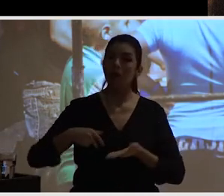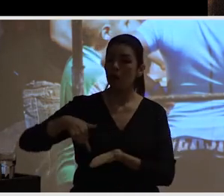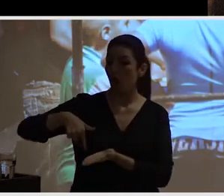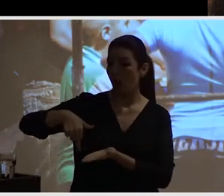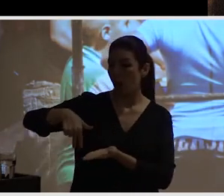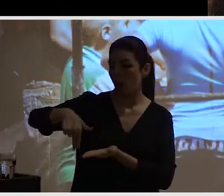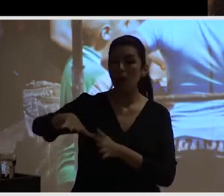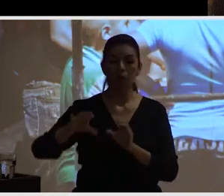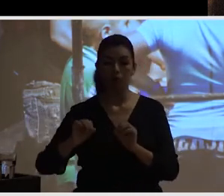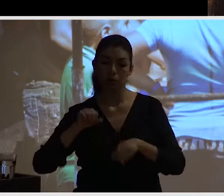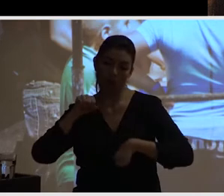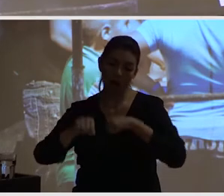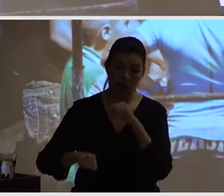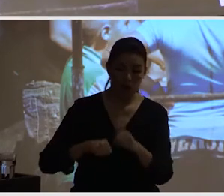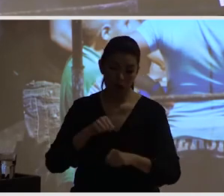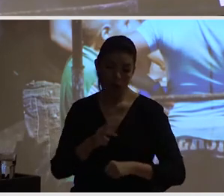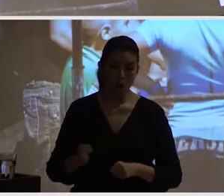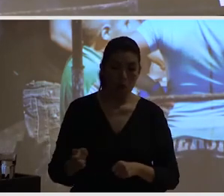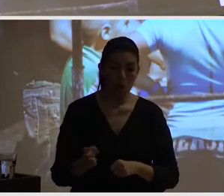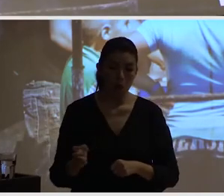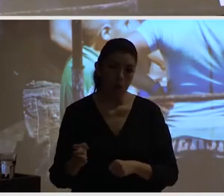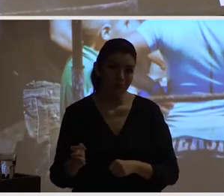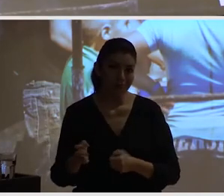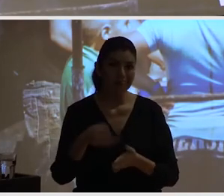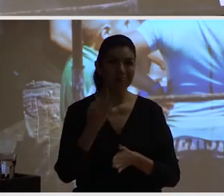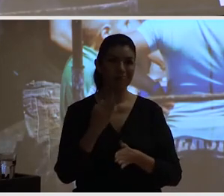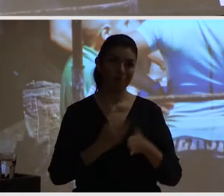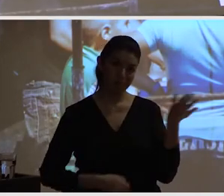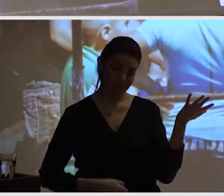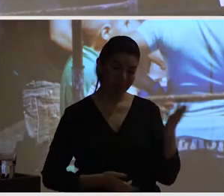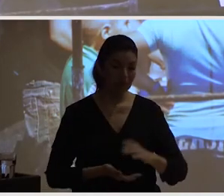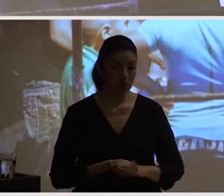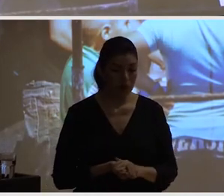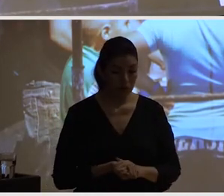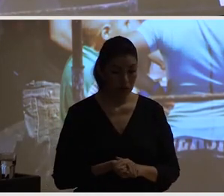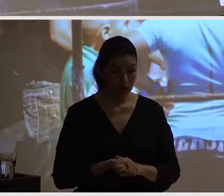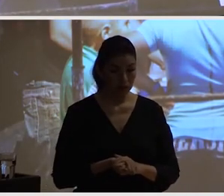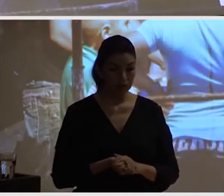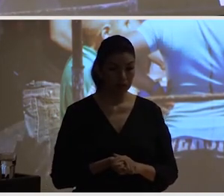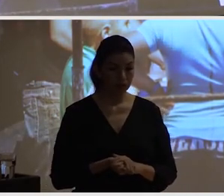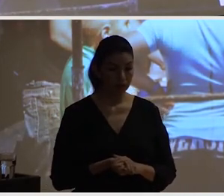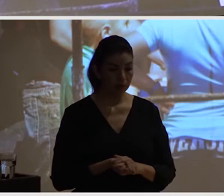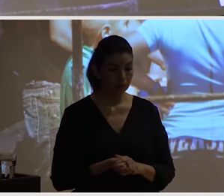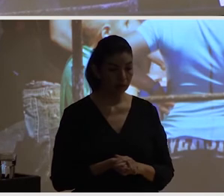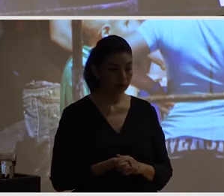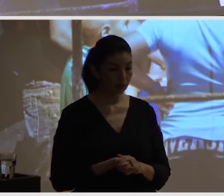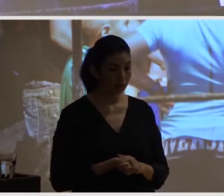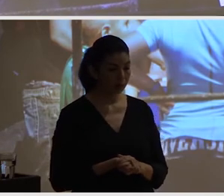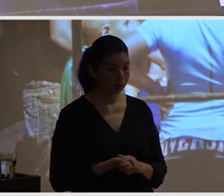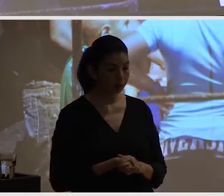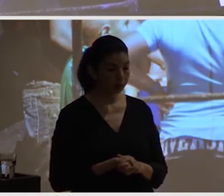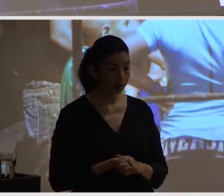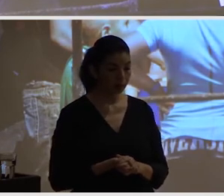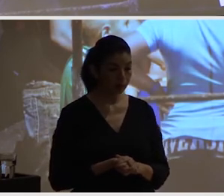que permite, digamos, casi como el alma de la ciudad, de sobrevivir. Todo esto